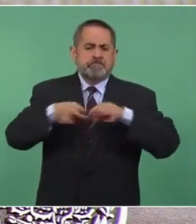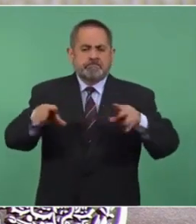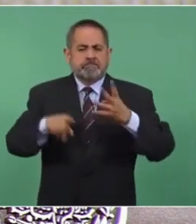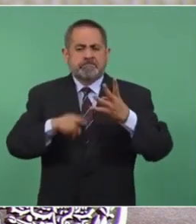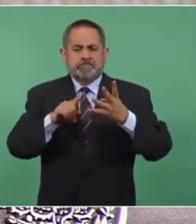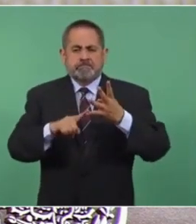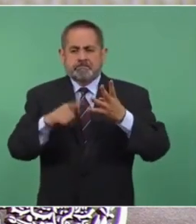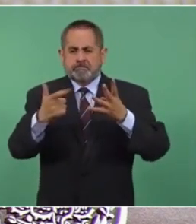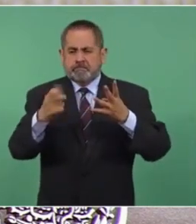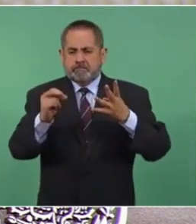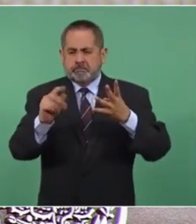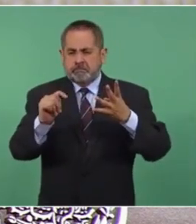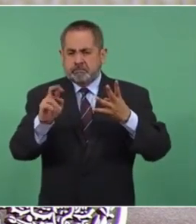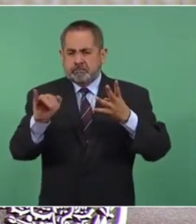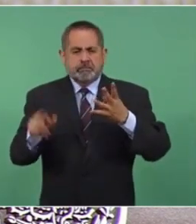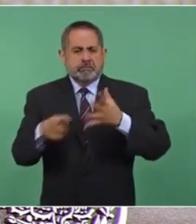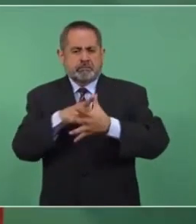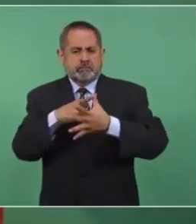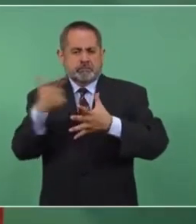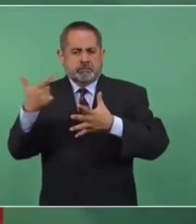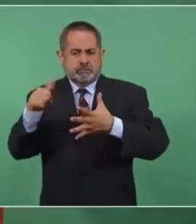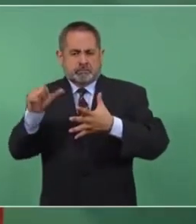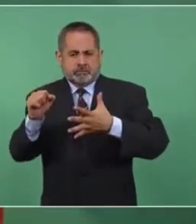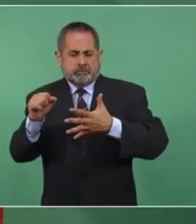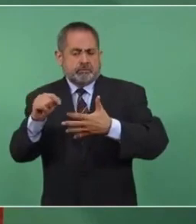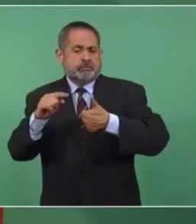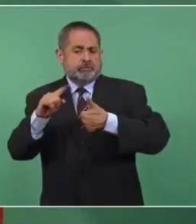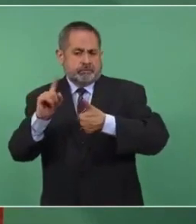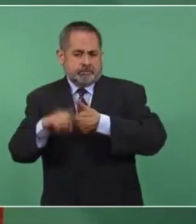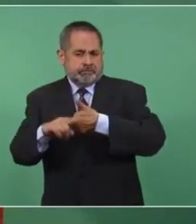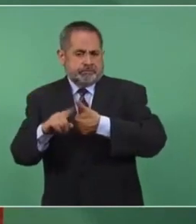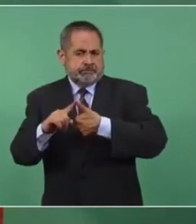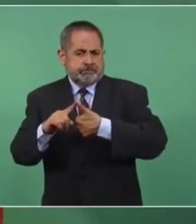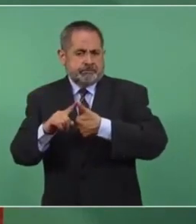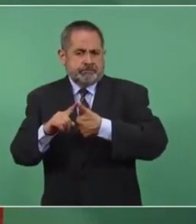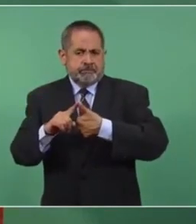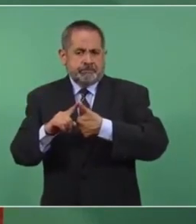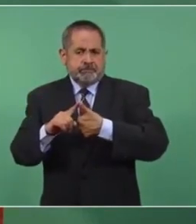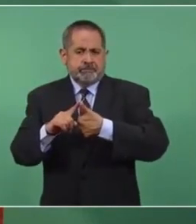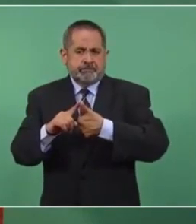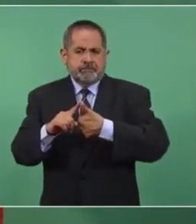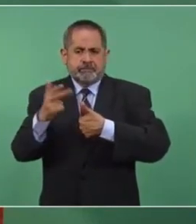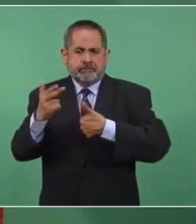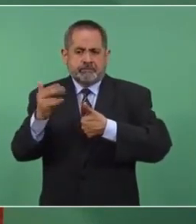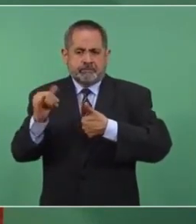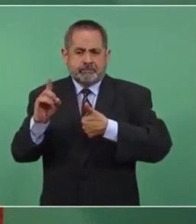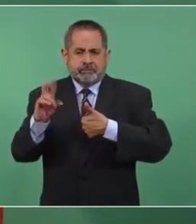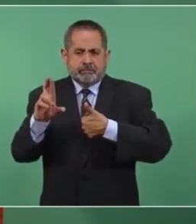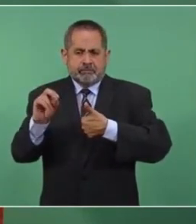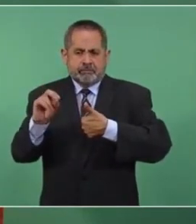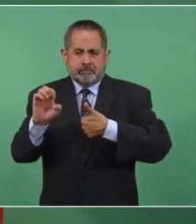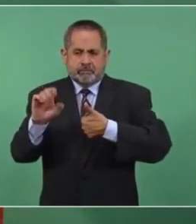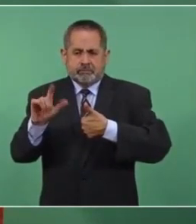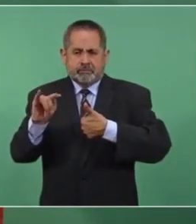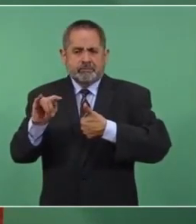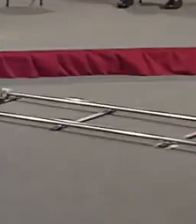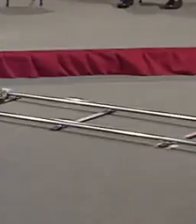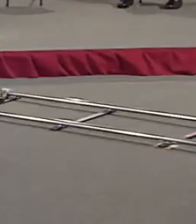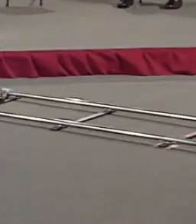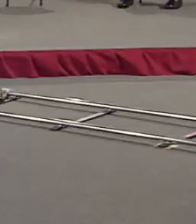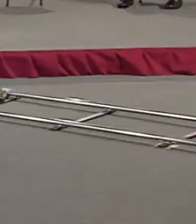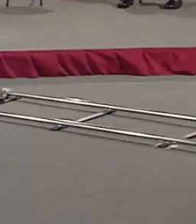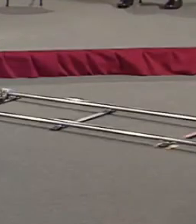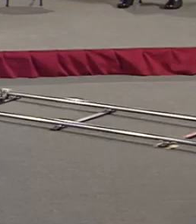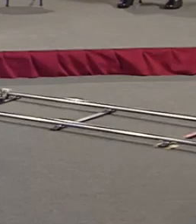posteriormente el gas y hasta sexto lugar se enviaron a las hidroeléctricas. Al final,